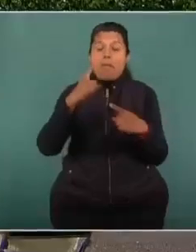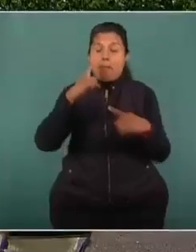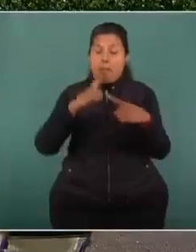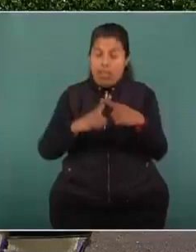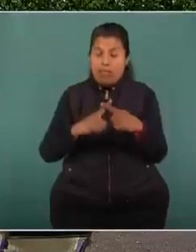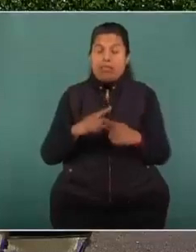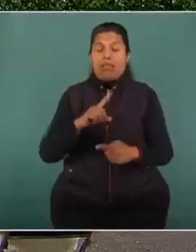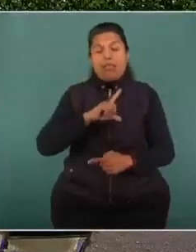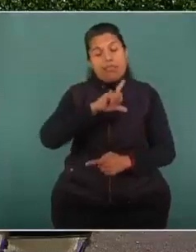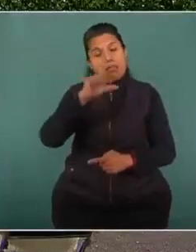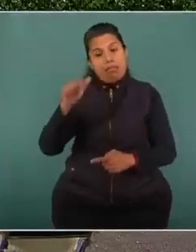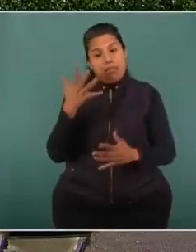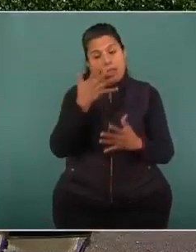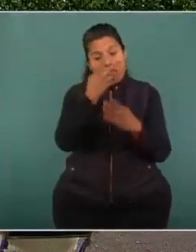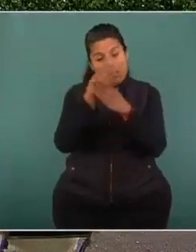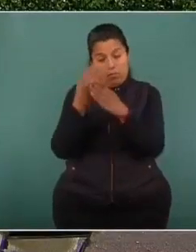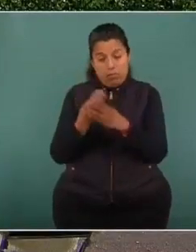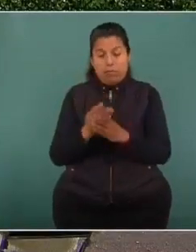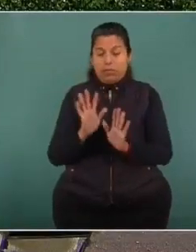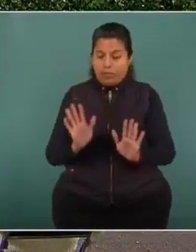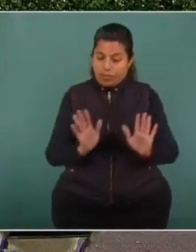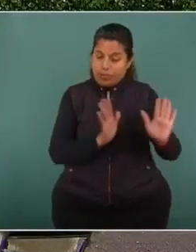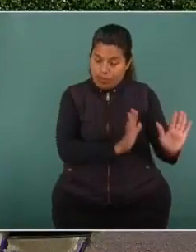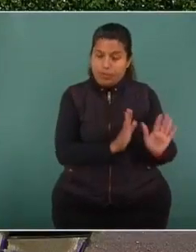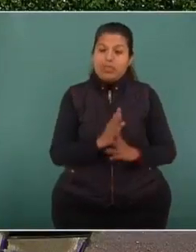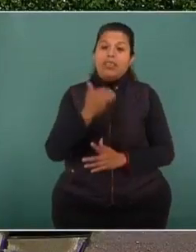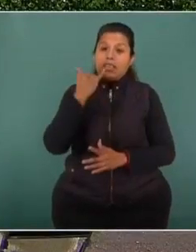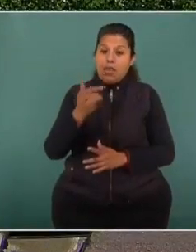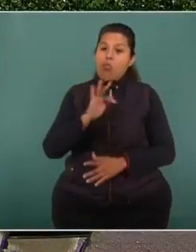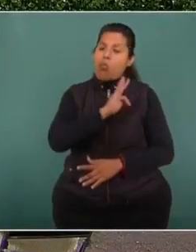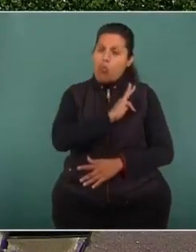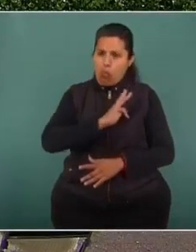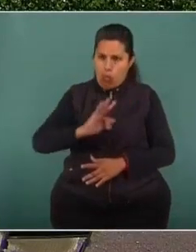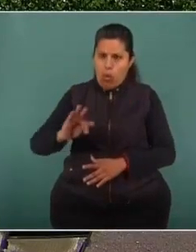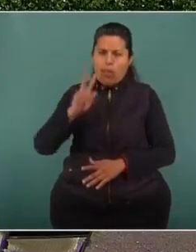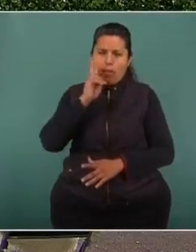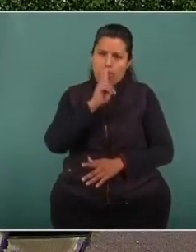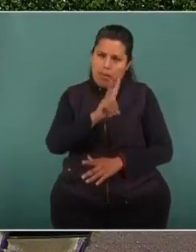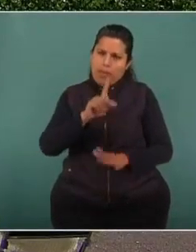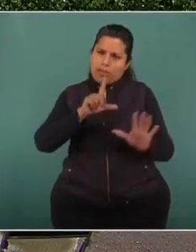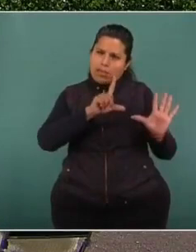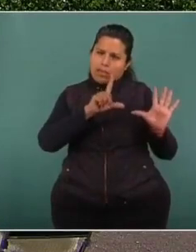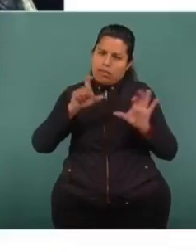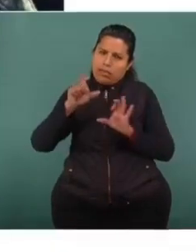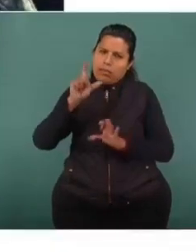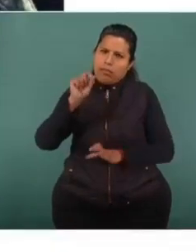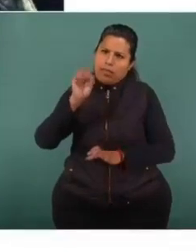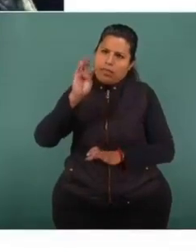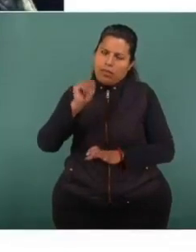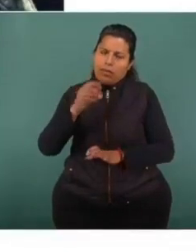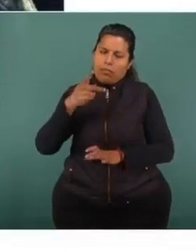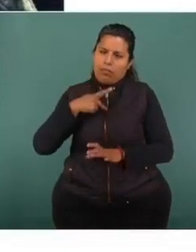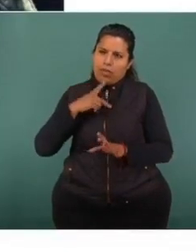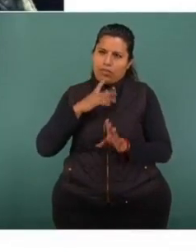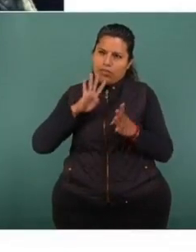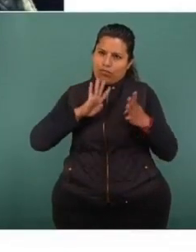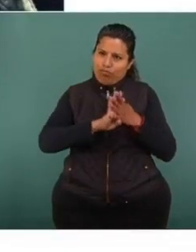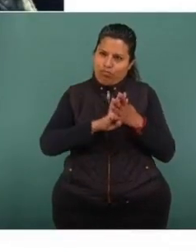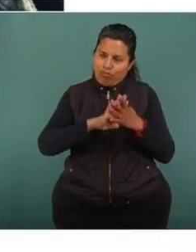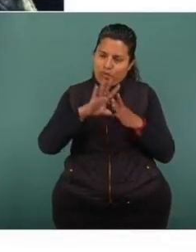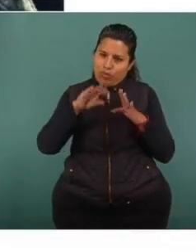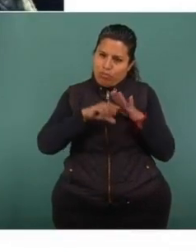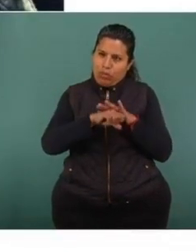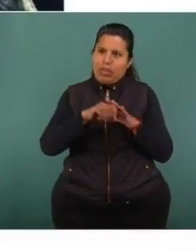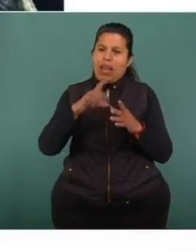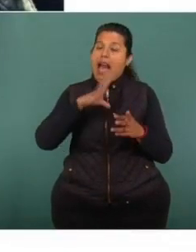sigue, en lo que se refiere a aseguramientos de este año, podemos ver que hay 729 detenidos, plantillos